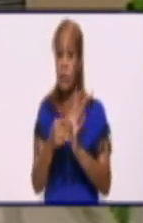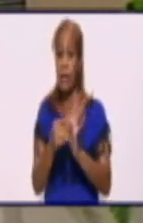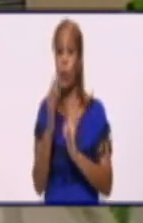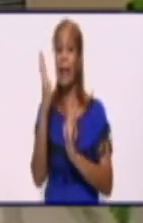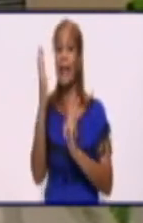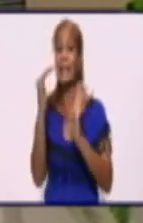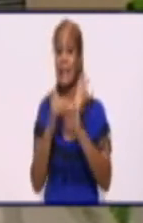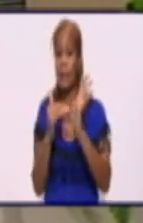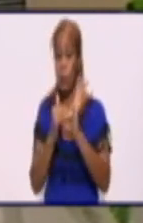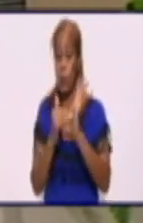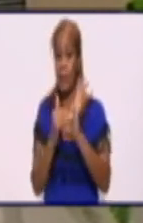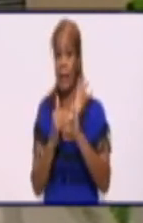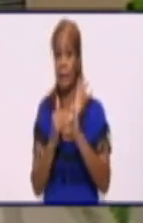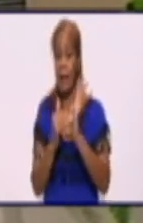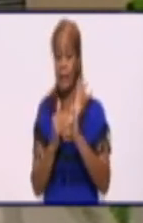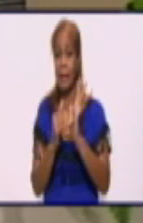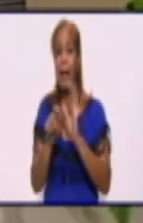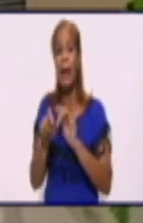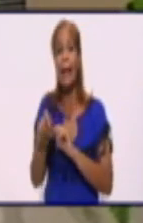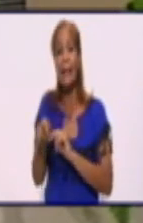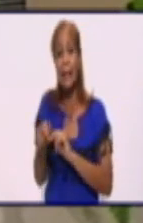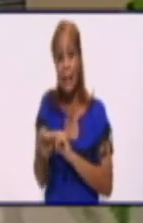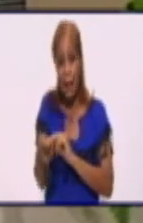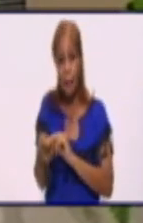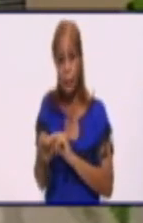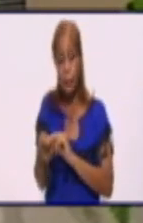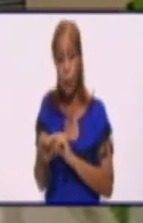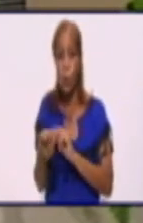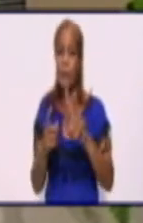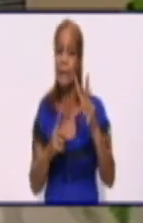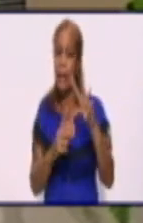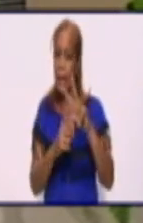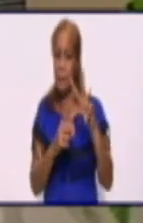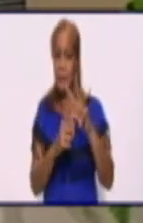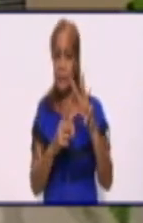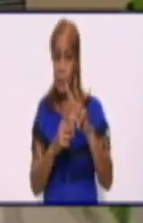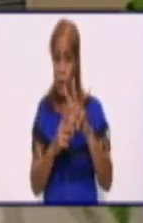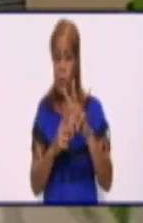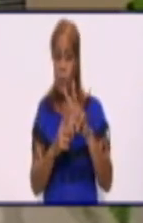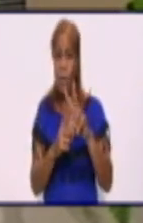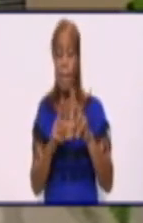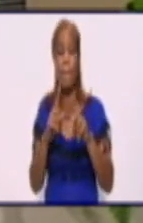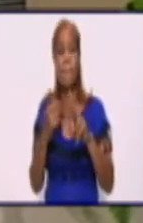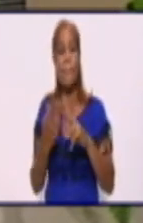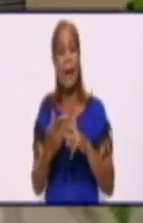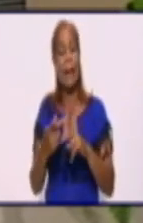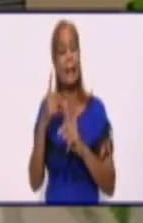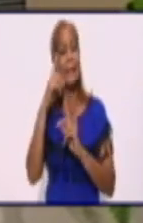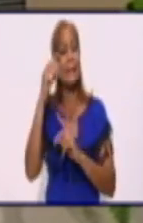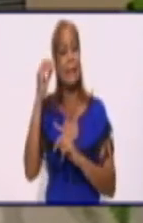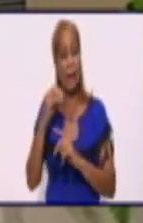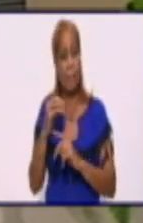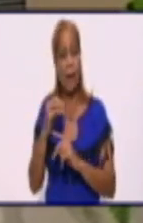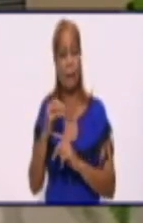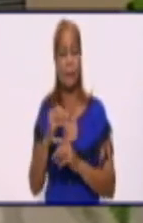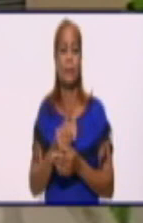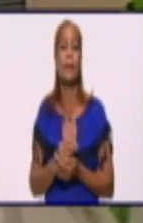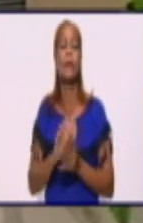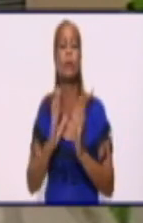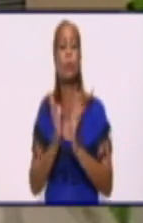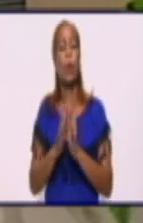noticiero, pero toda información que demos en este sentido creo que es poca por la importancia y por el impacto que tiene